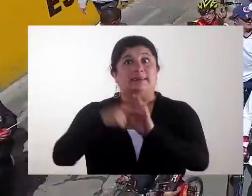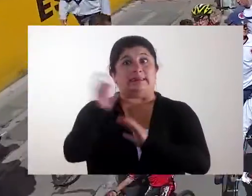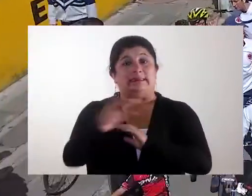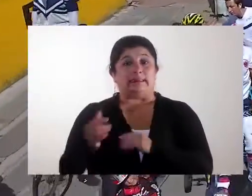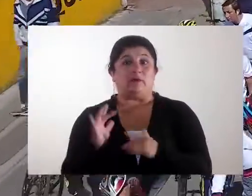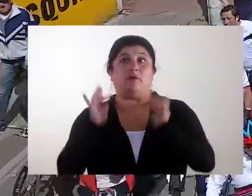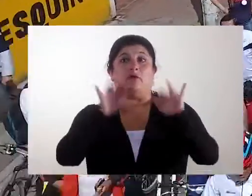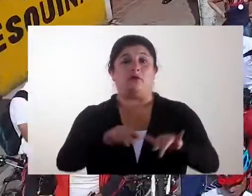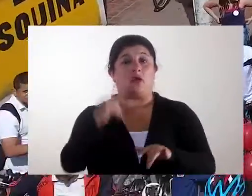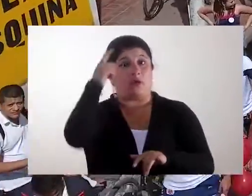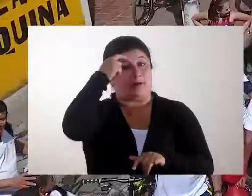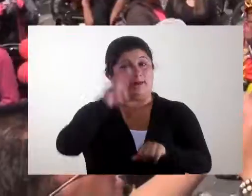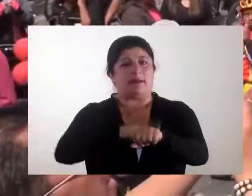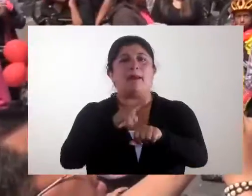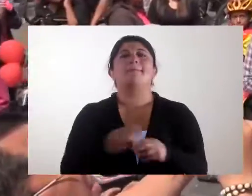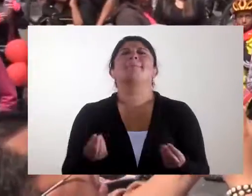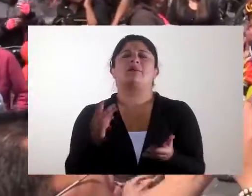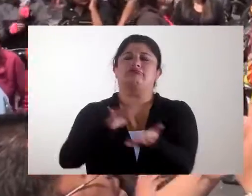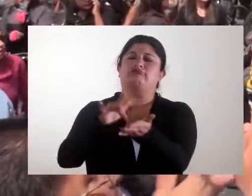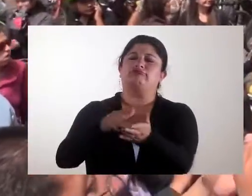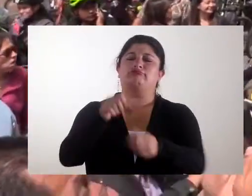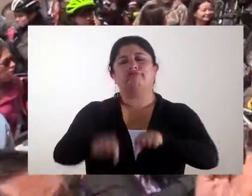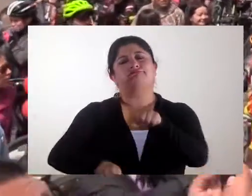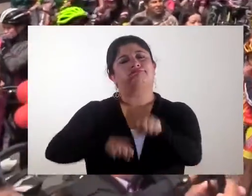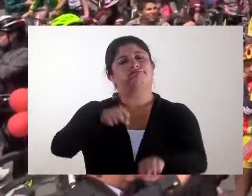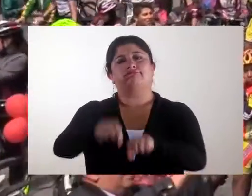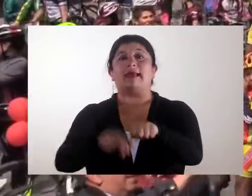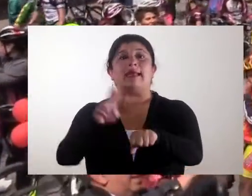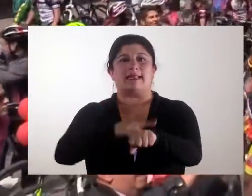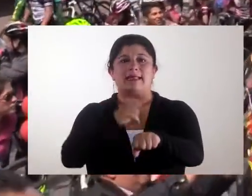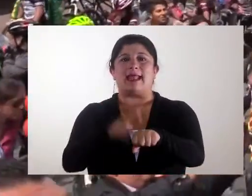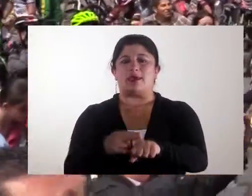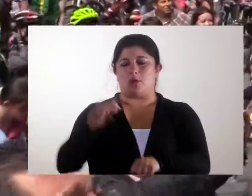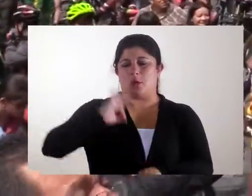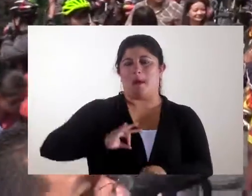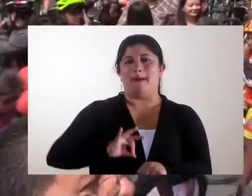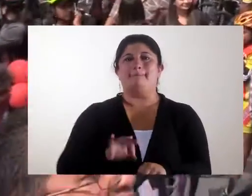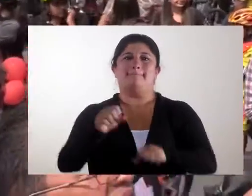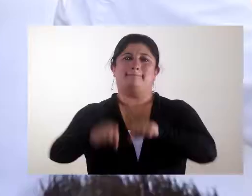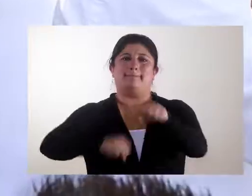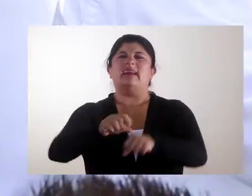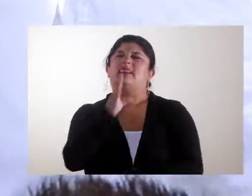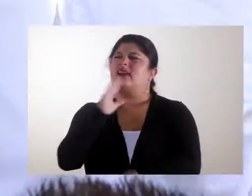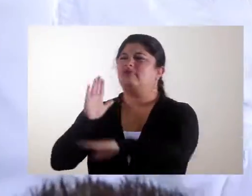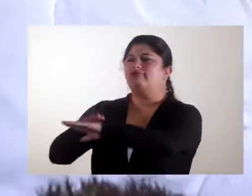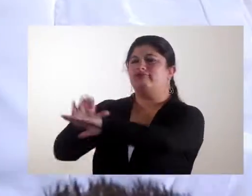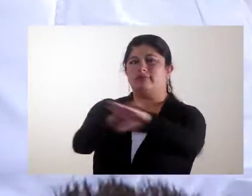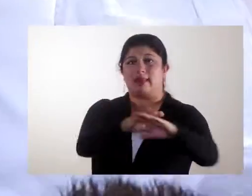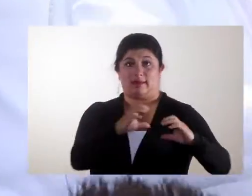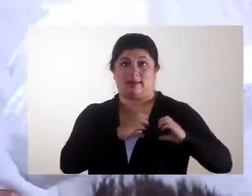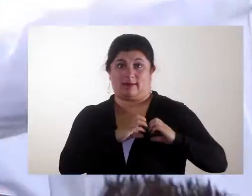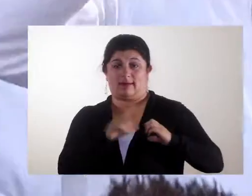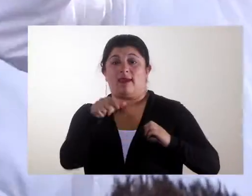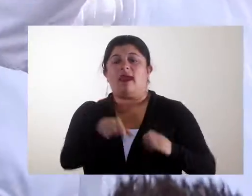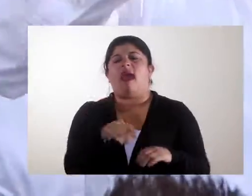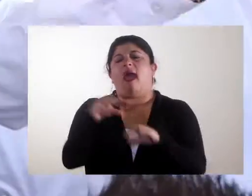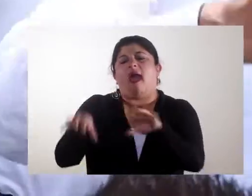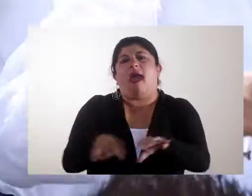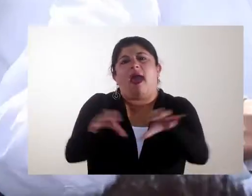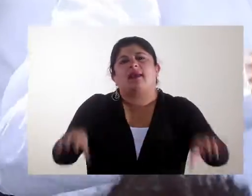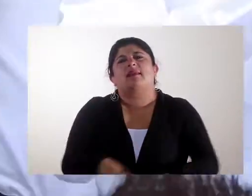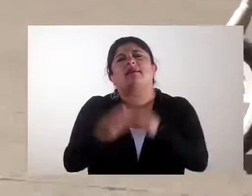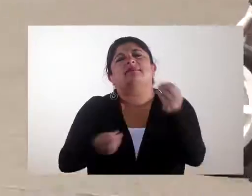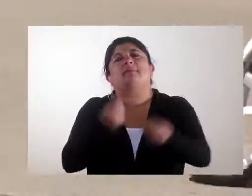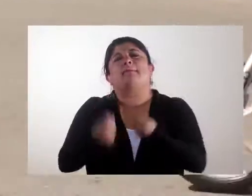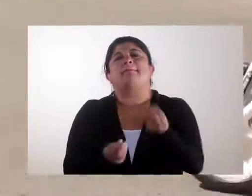llegaron hasta la gobernación de Nariño para participar del ciclopaseo Nariño es Provisi, convocado por el gobernador Camilo Romero.